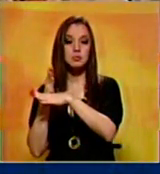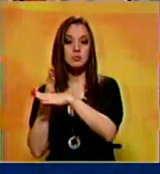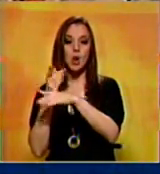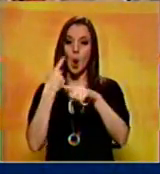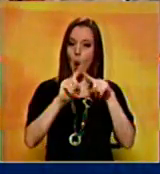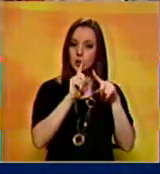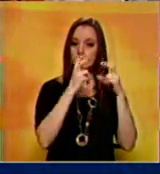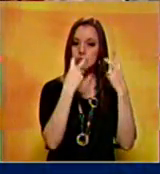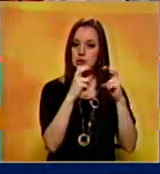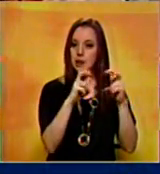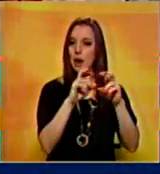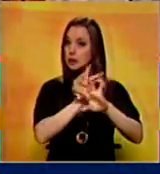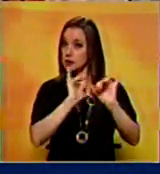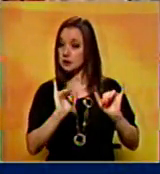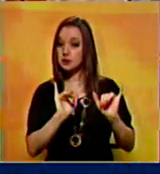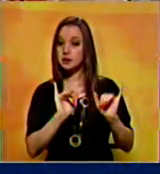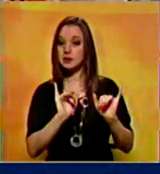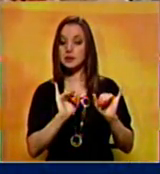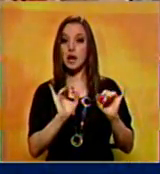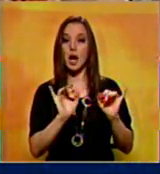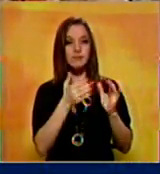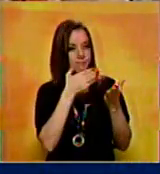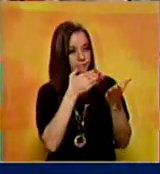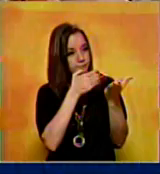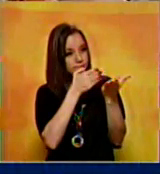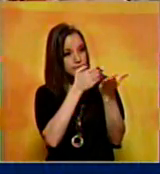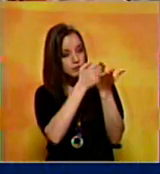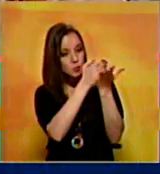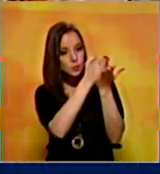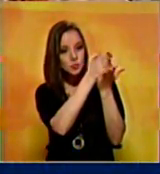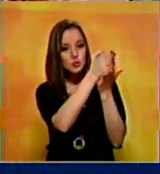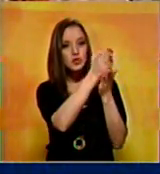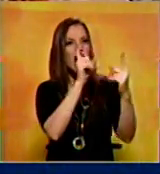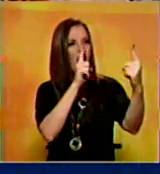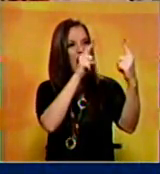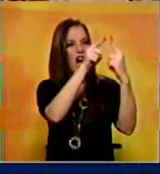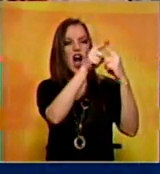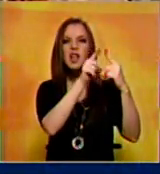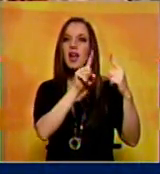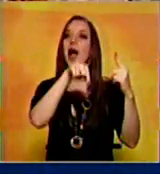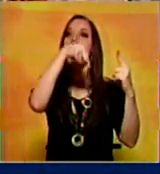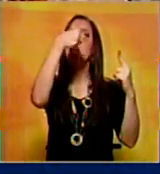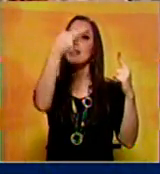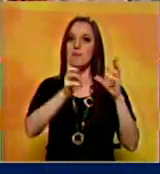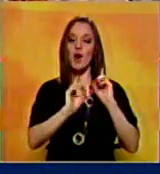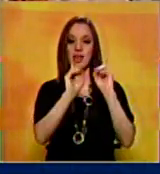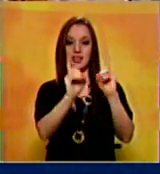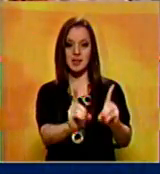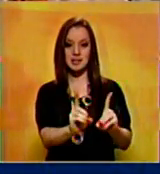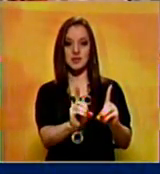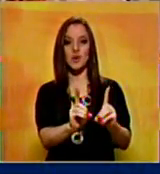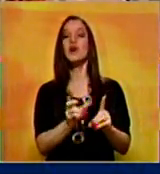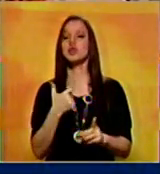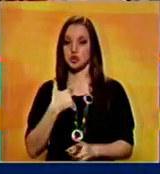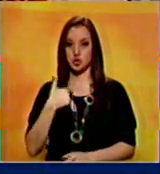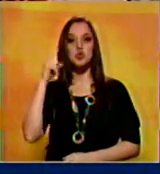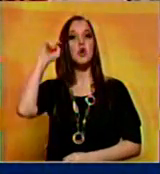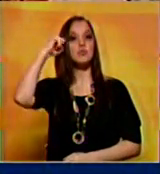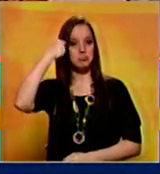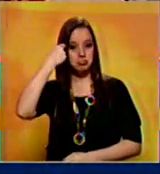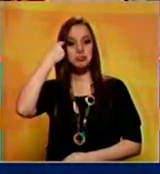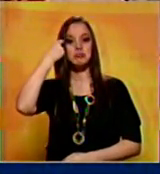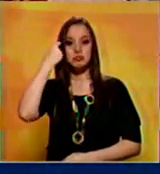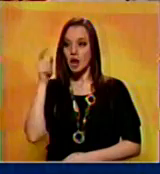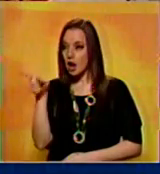otros temas ya tienen perfilado el camino para tomar decisiones y estoy de acuerdo con la reflexión que ha hecho